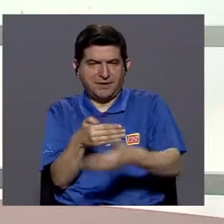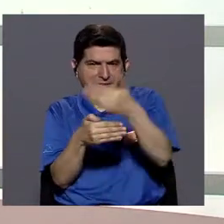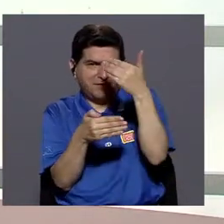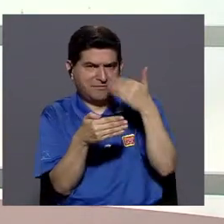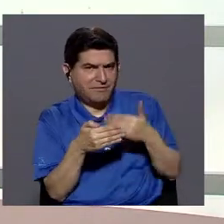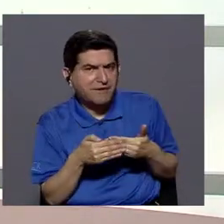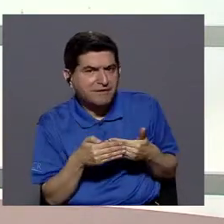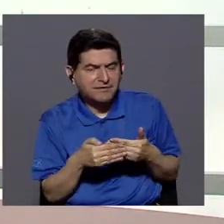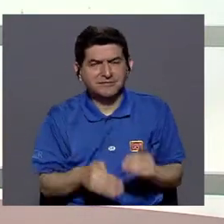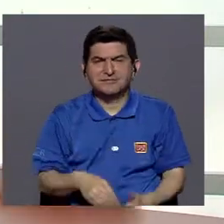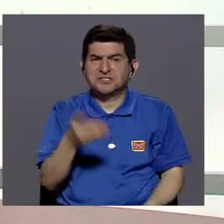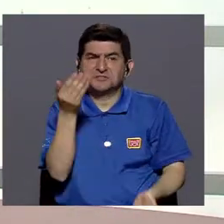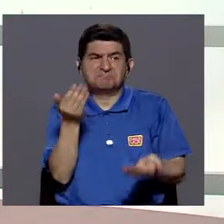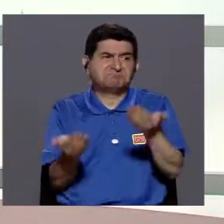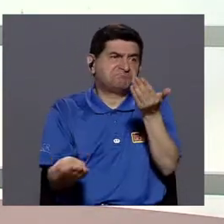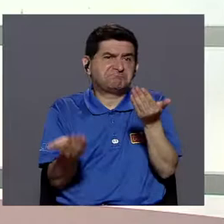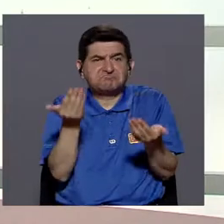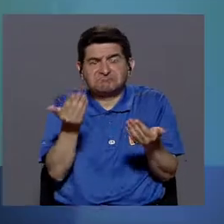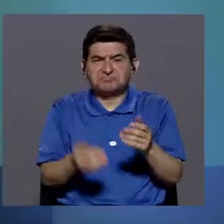digamos,